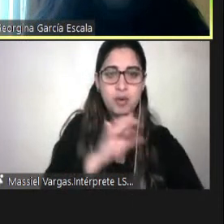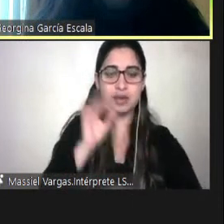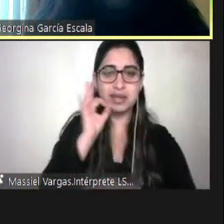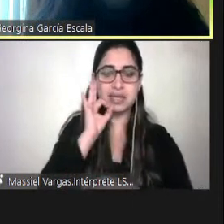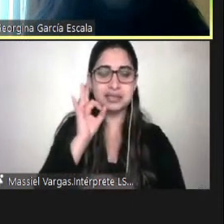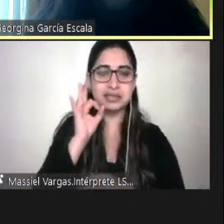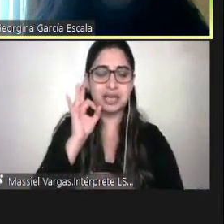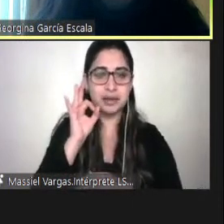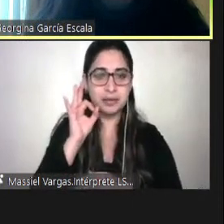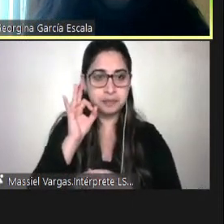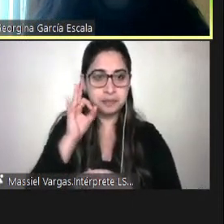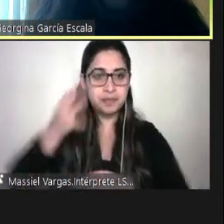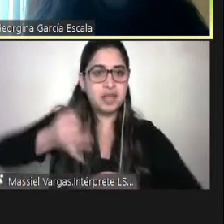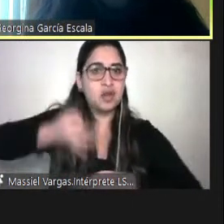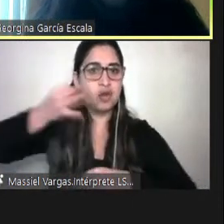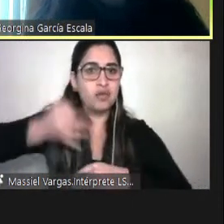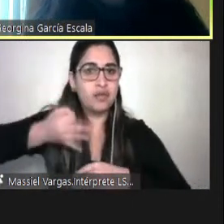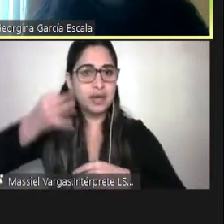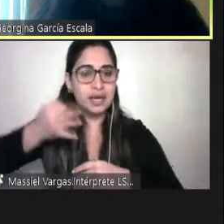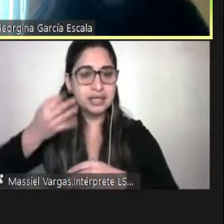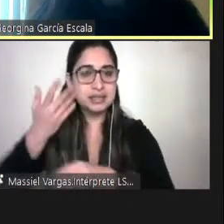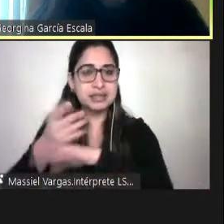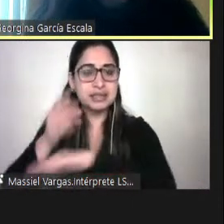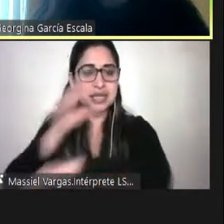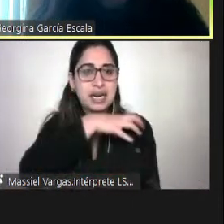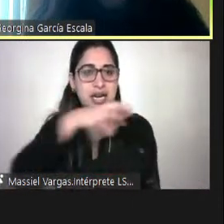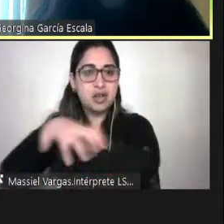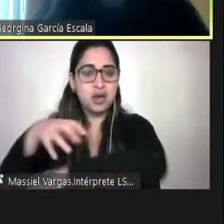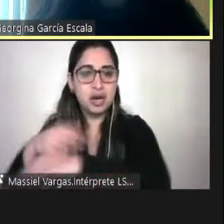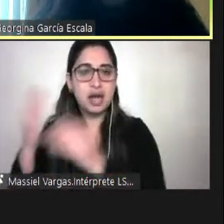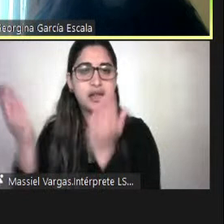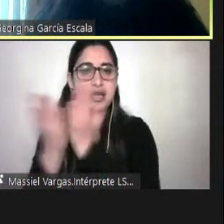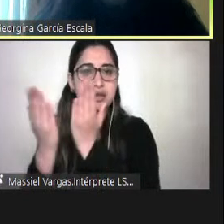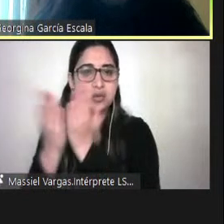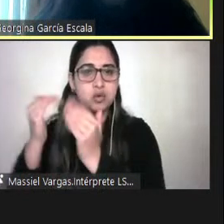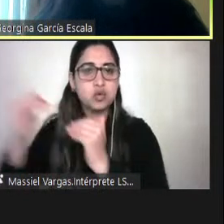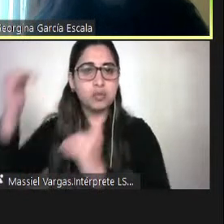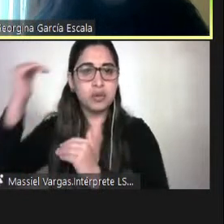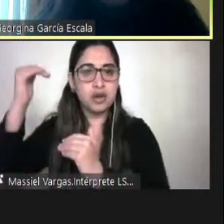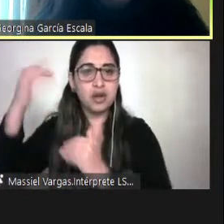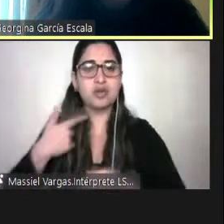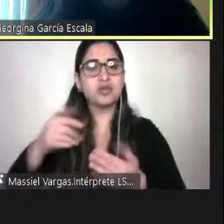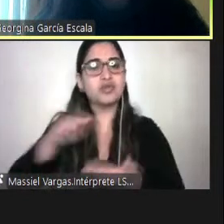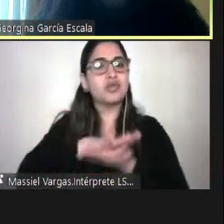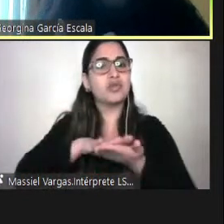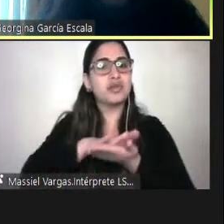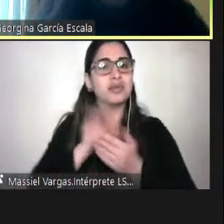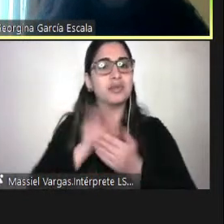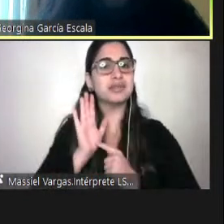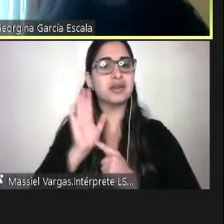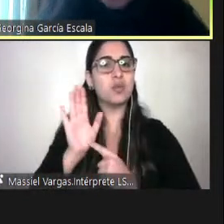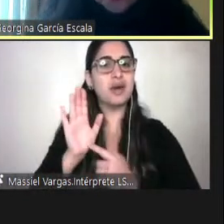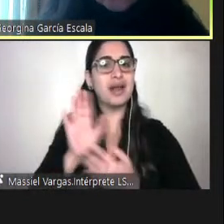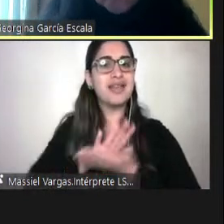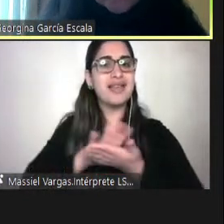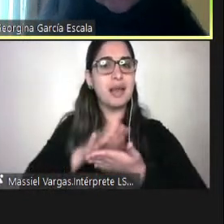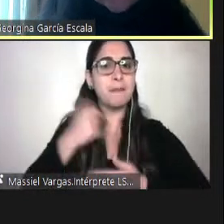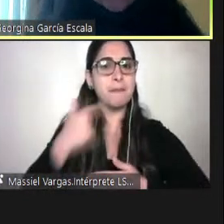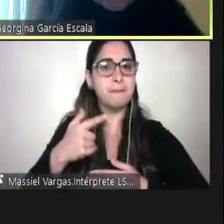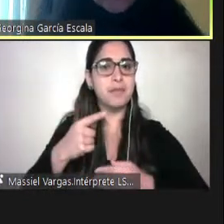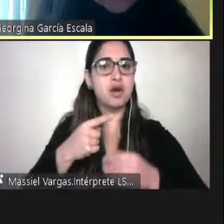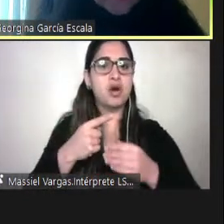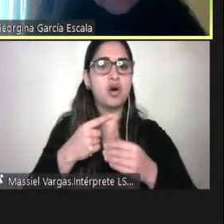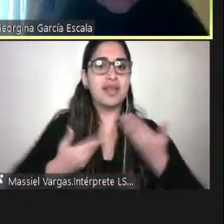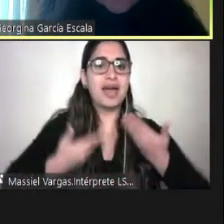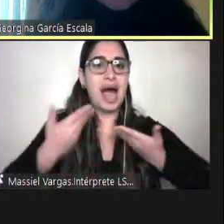Regional de Educación Superior, debemos ser ejemplos de conducta social, por lo tanto, estos estatutos deben